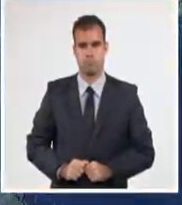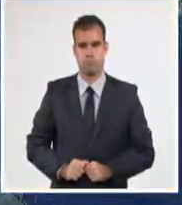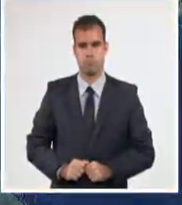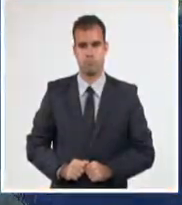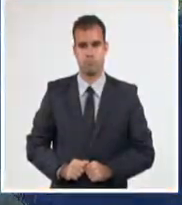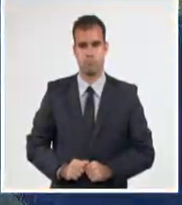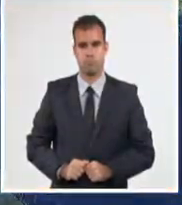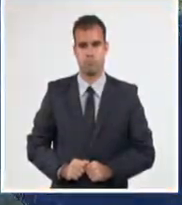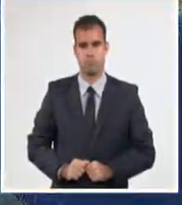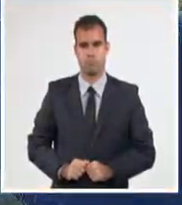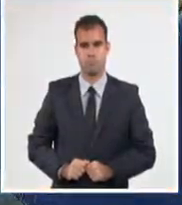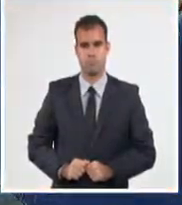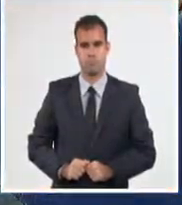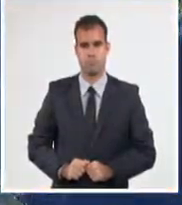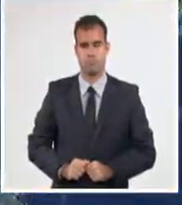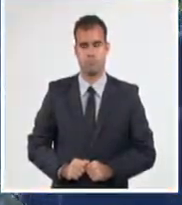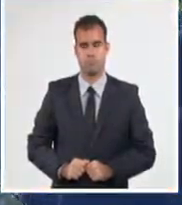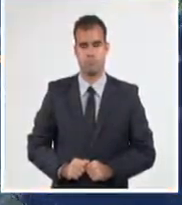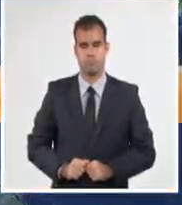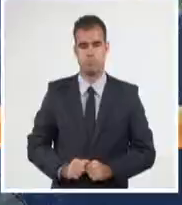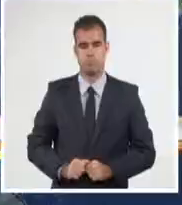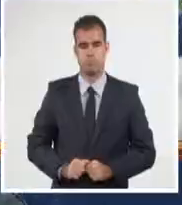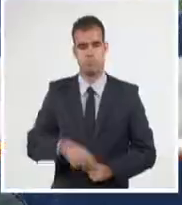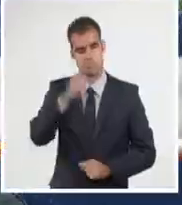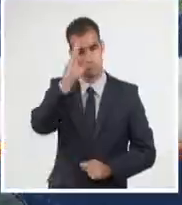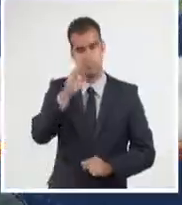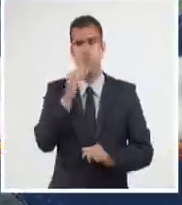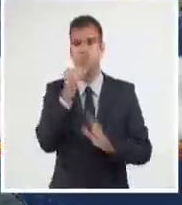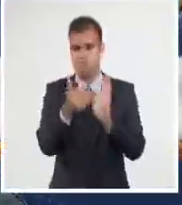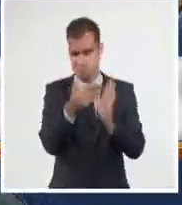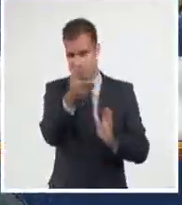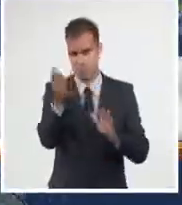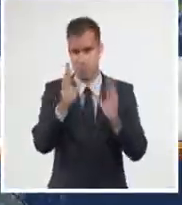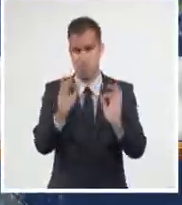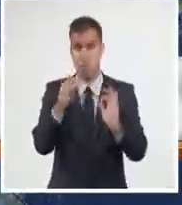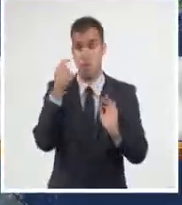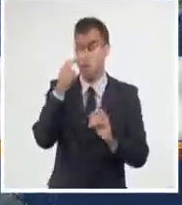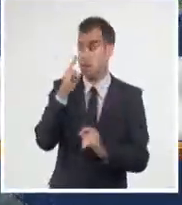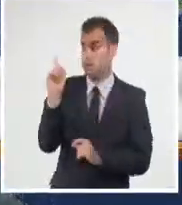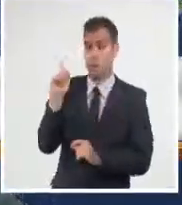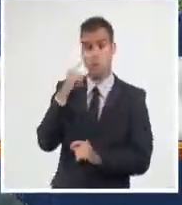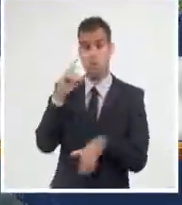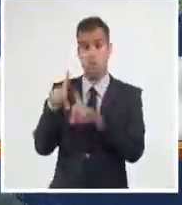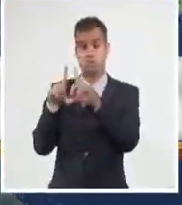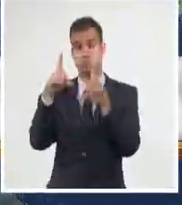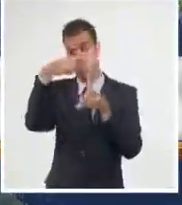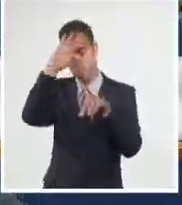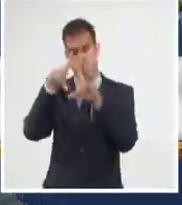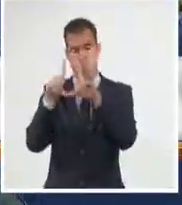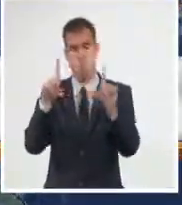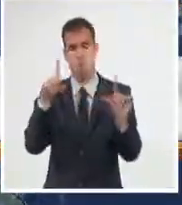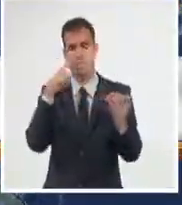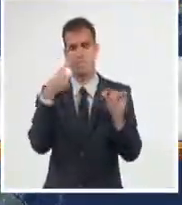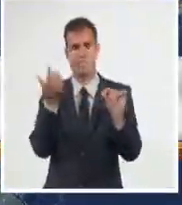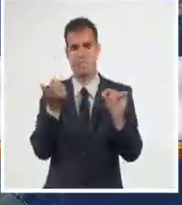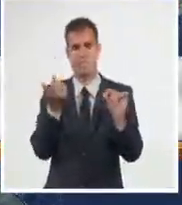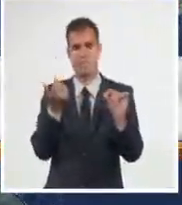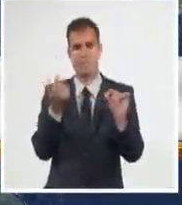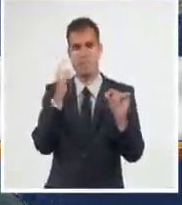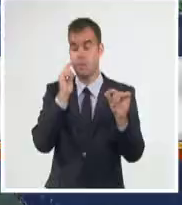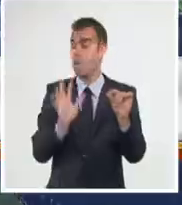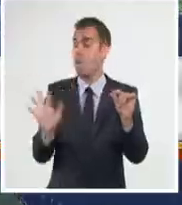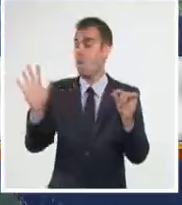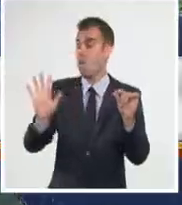Hola, ¿qué tal? Muy buenas tardes. Fíjense en esta imagen de satélite. La secuencia muestra los nublados que acompañan a la activa onda